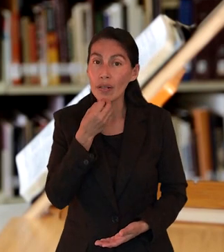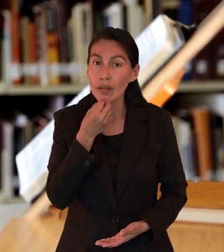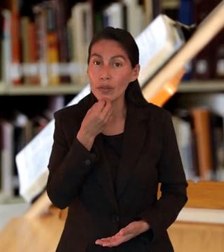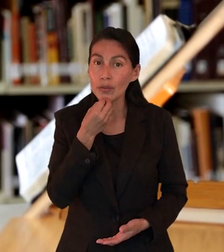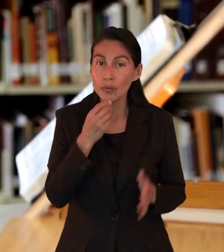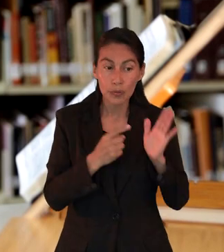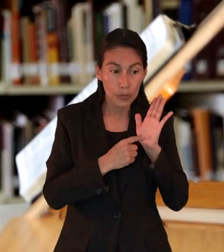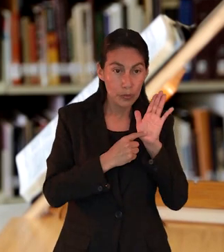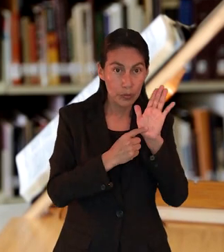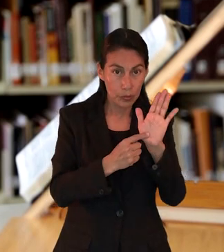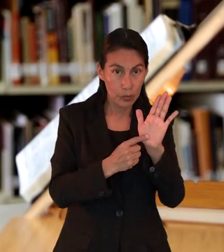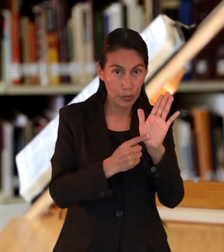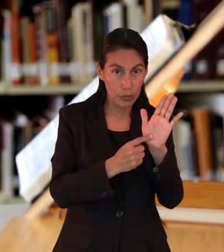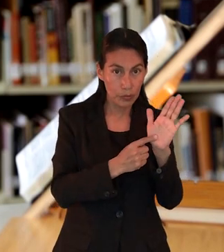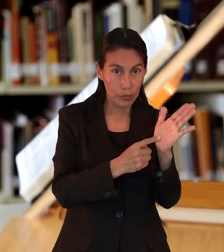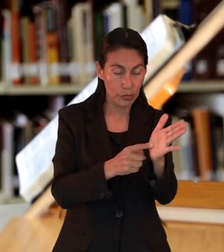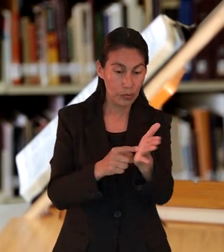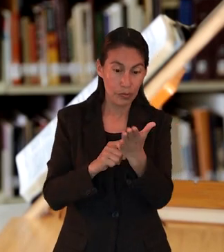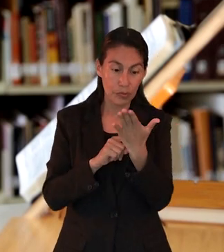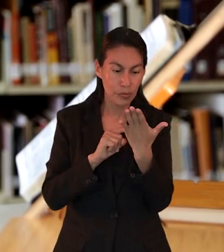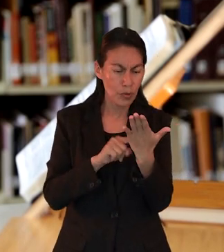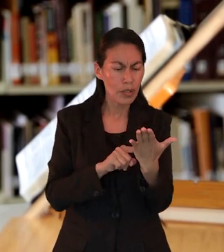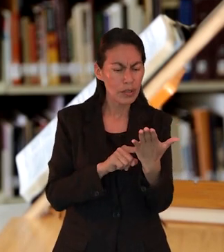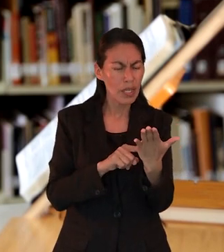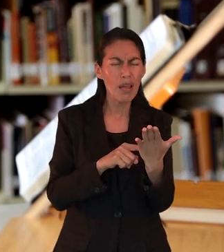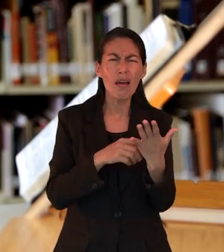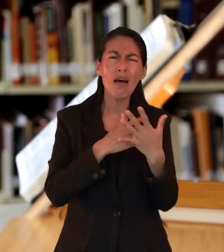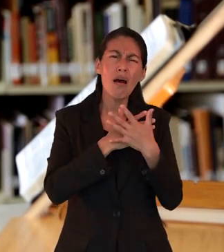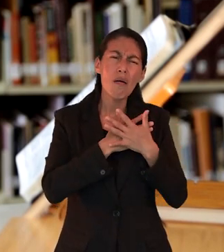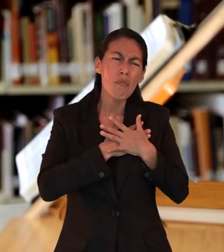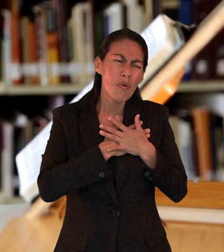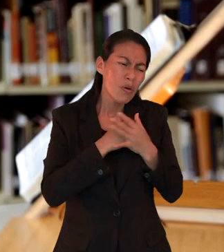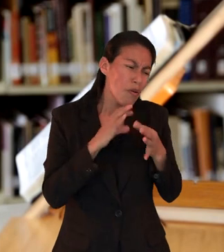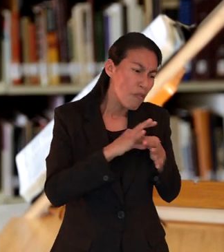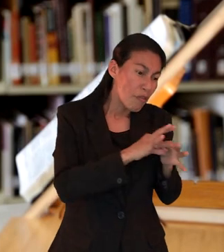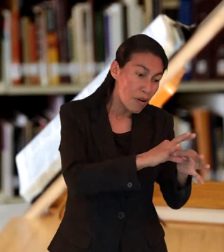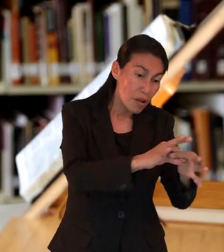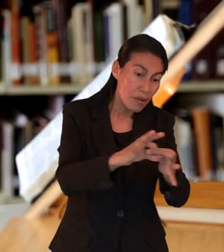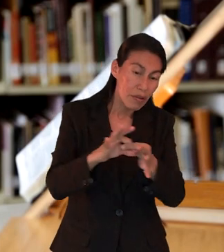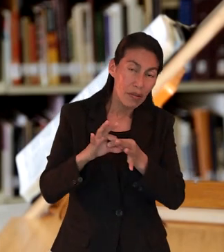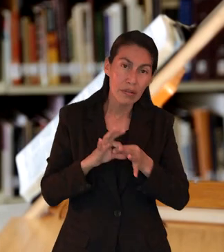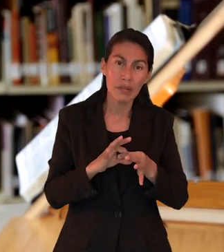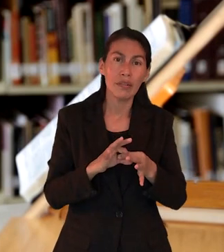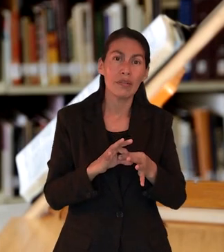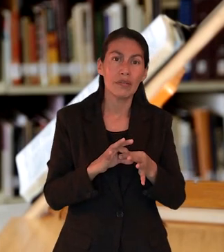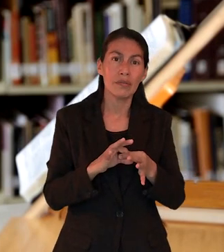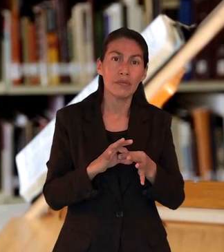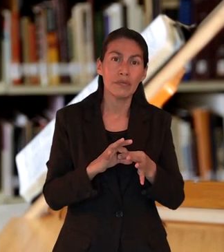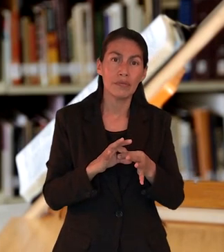extrayendo lo que Hebreos nos revela sobre el amor fraternal, vamos a decir que